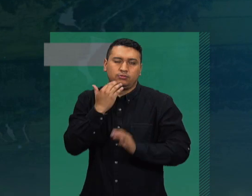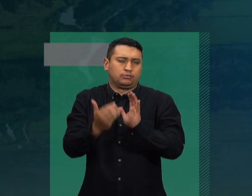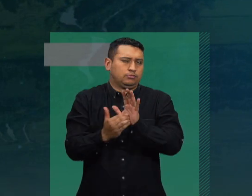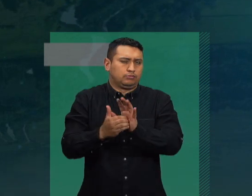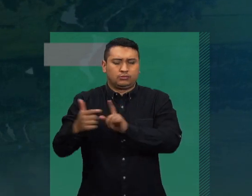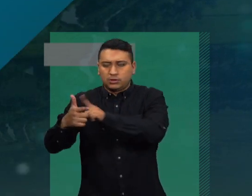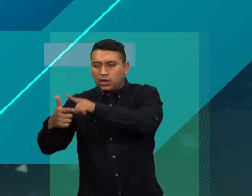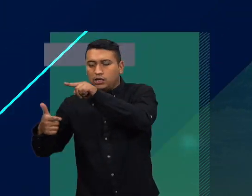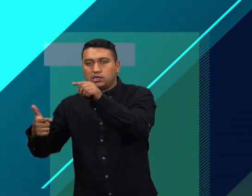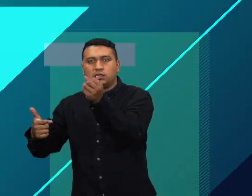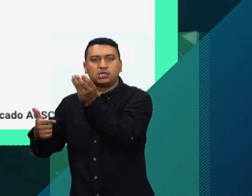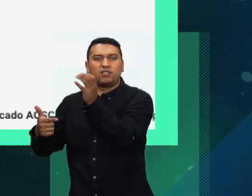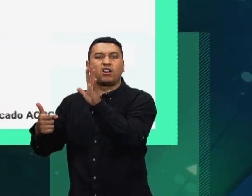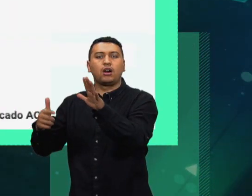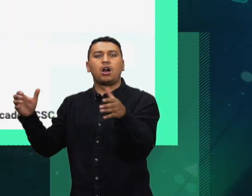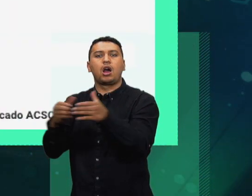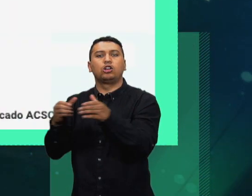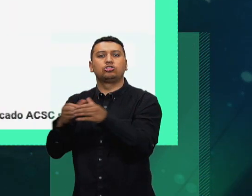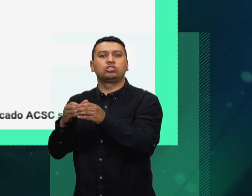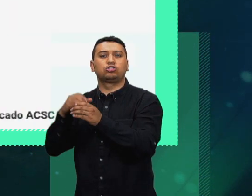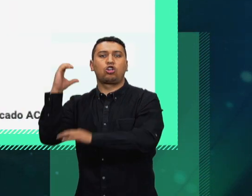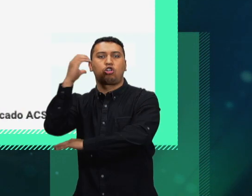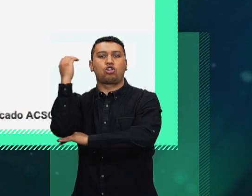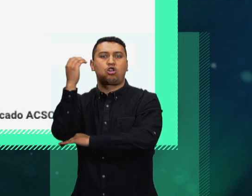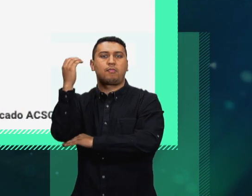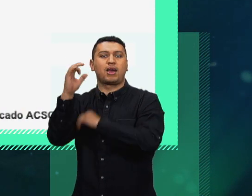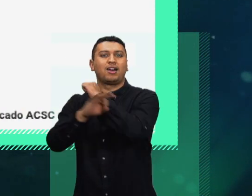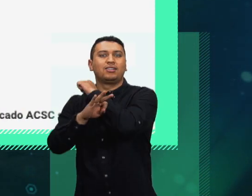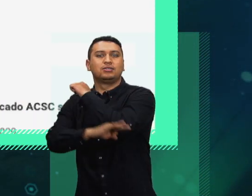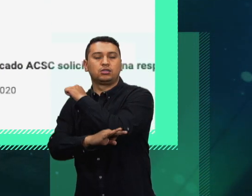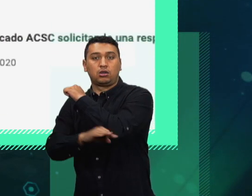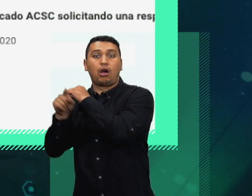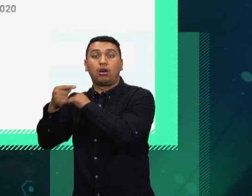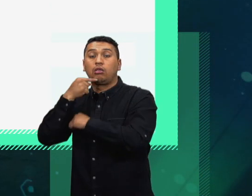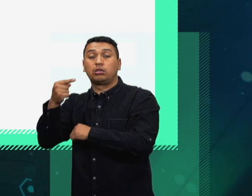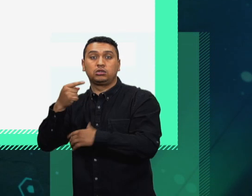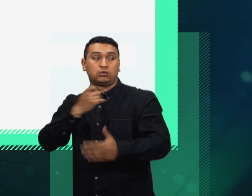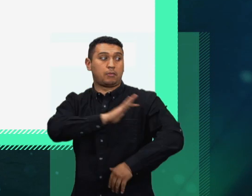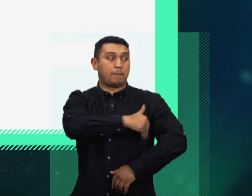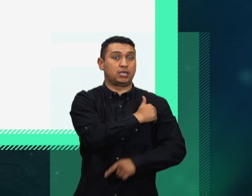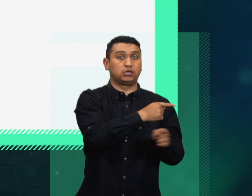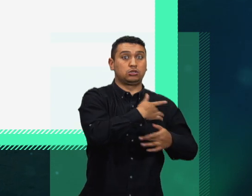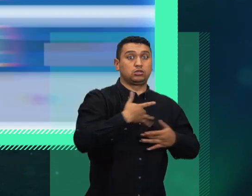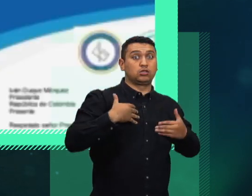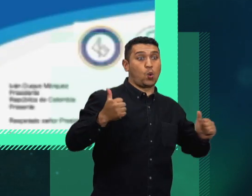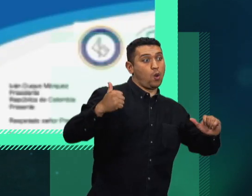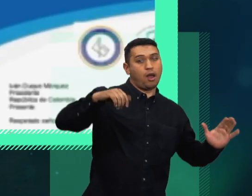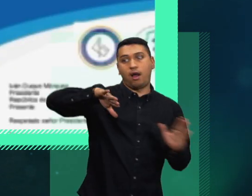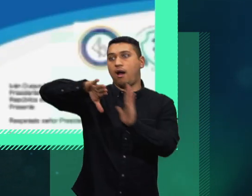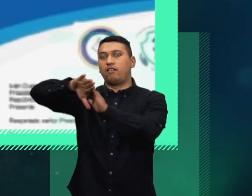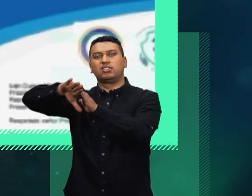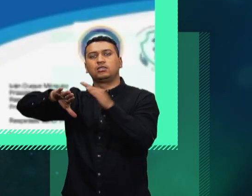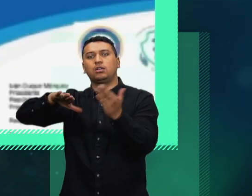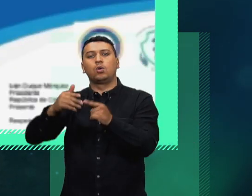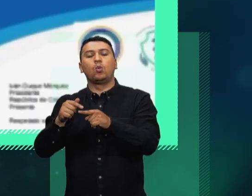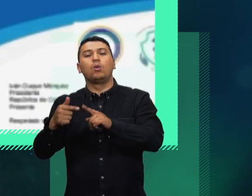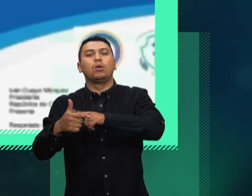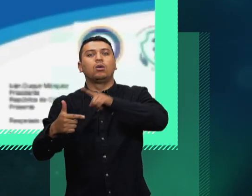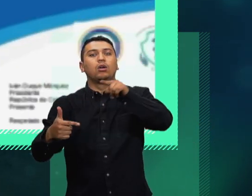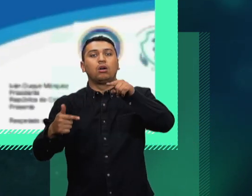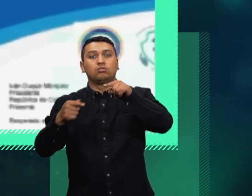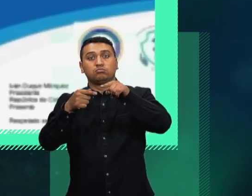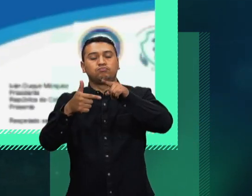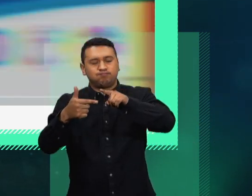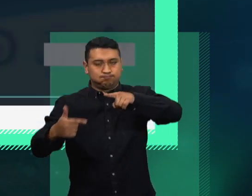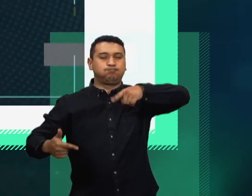Asociación Colombiana de Psiquiatría, que dice que según datos del Ministerio de Salud, las consultas por salud mental han aumentado un 30